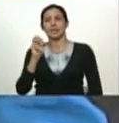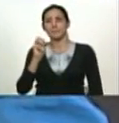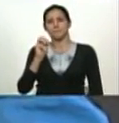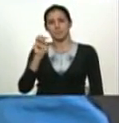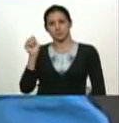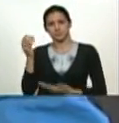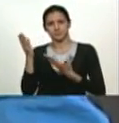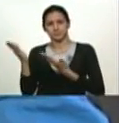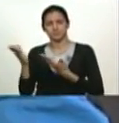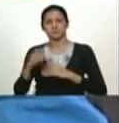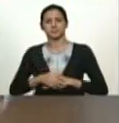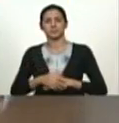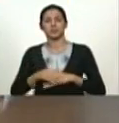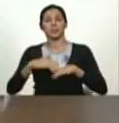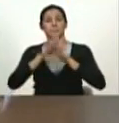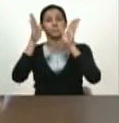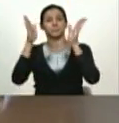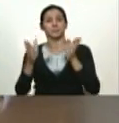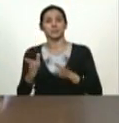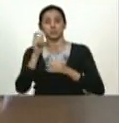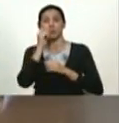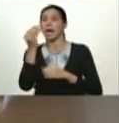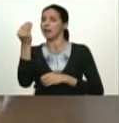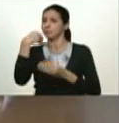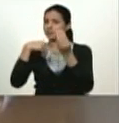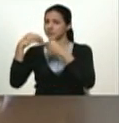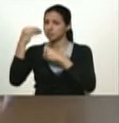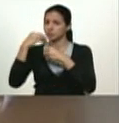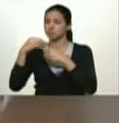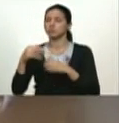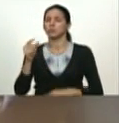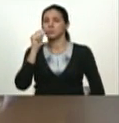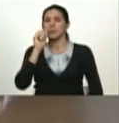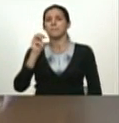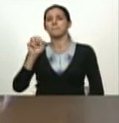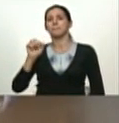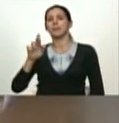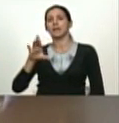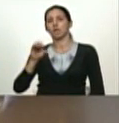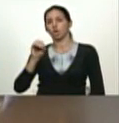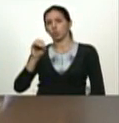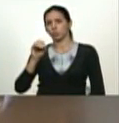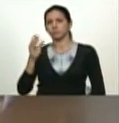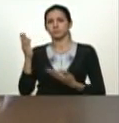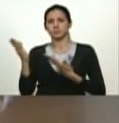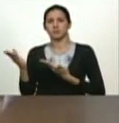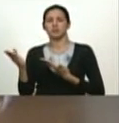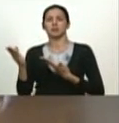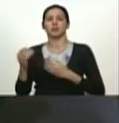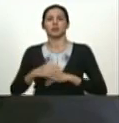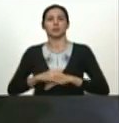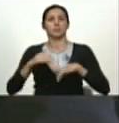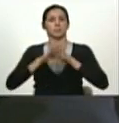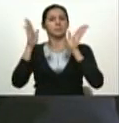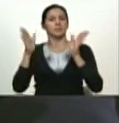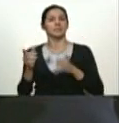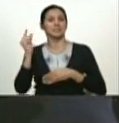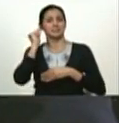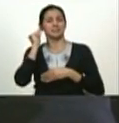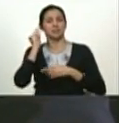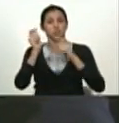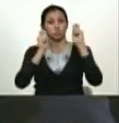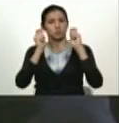ministro de alimentación compañero Marco Torres ministra de turismo compañera